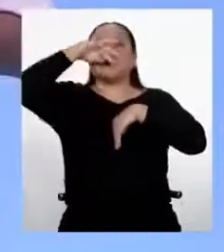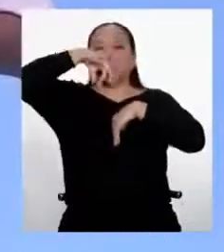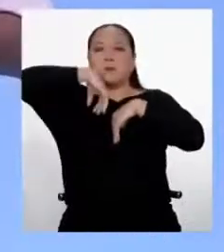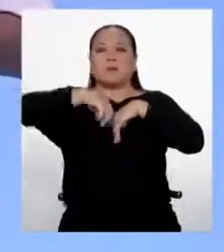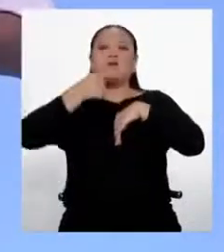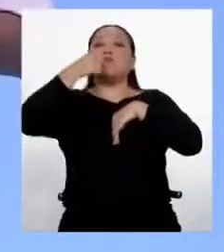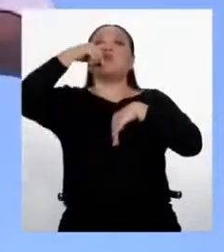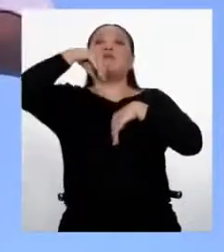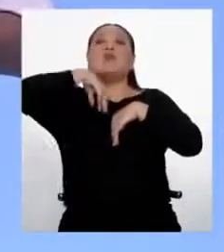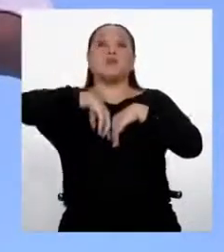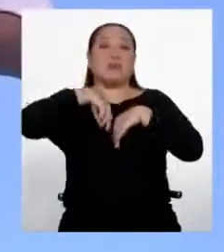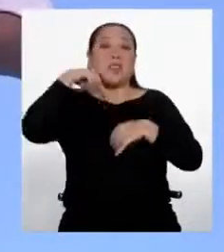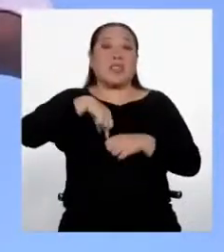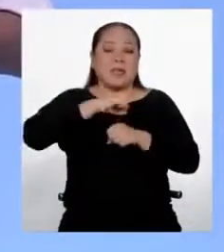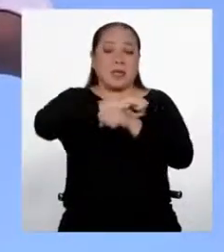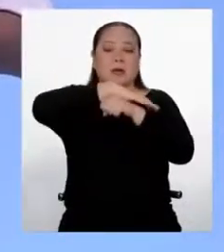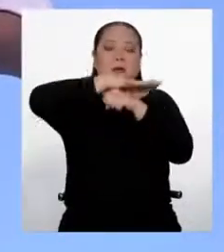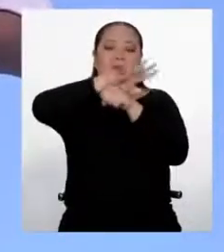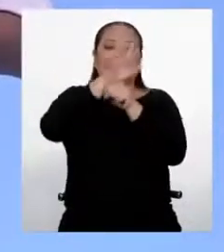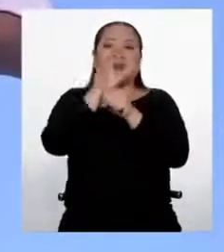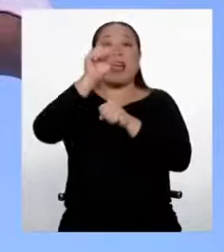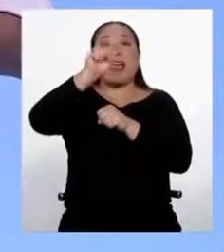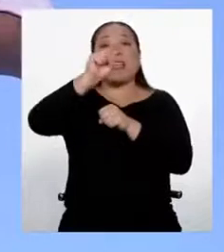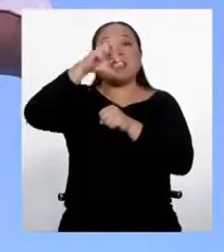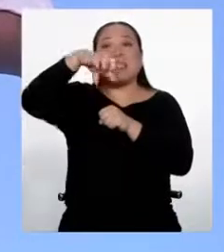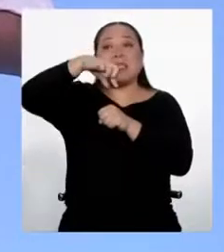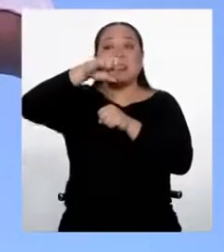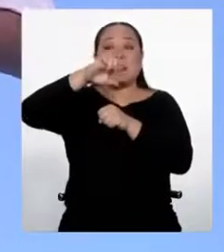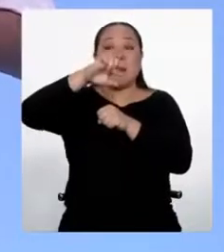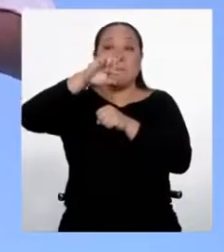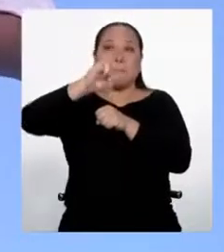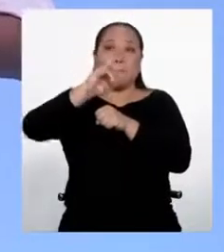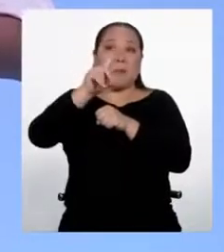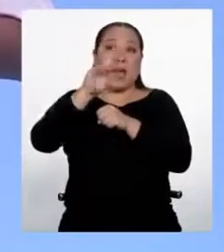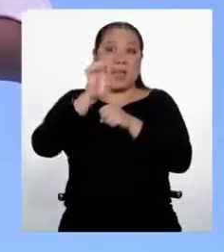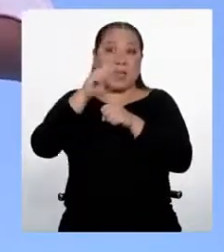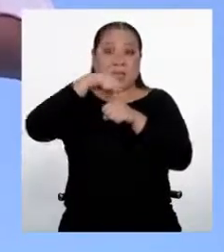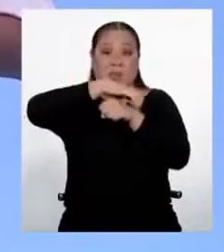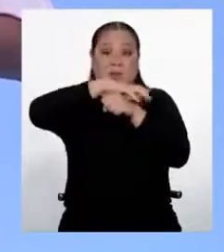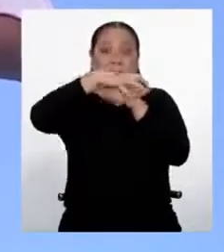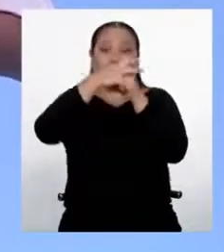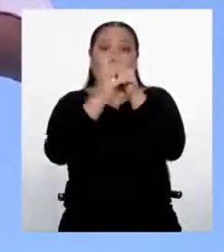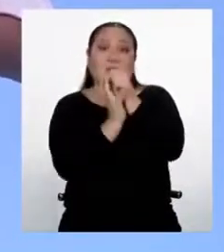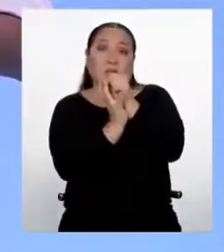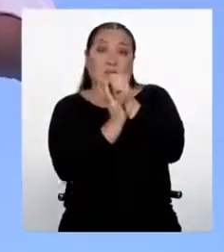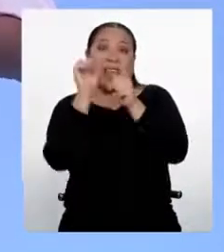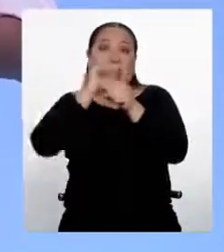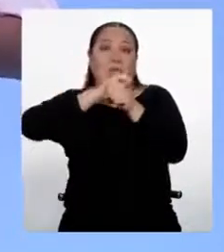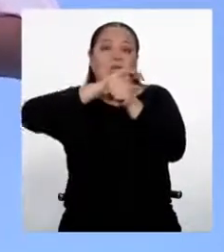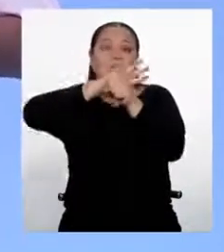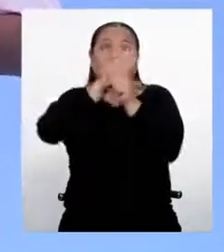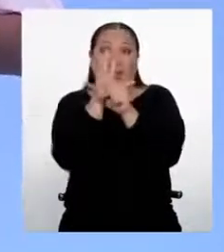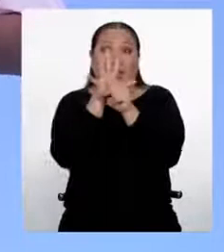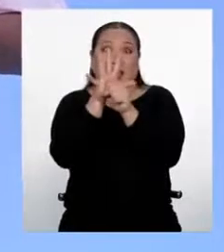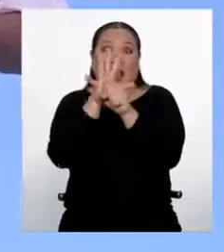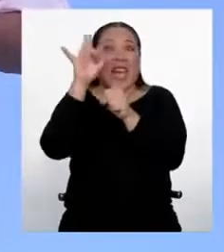proteína S del virus SRAS-COV2, que forma parte de su estructura, es la llave de ingreso a la